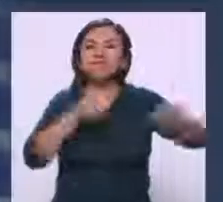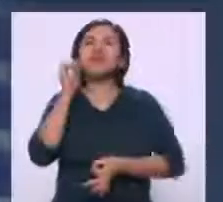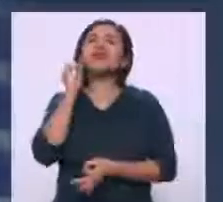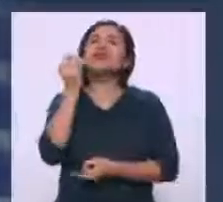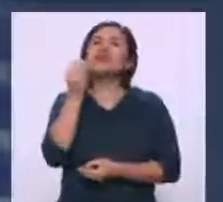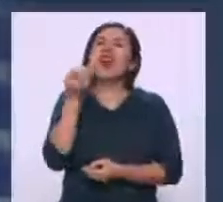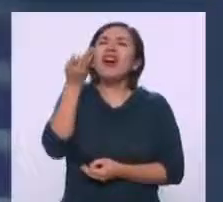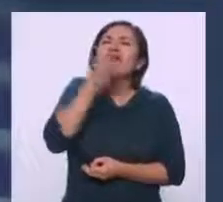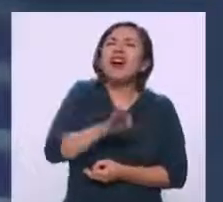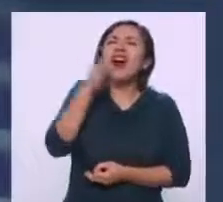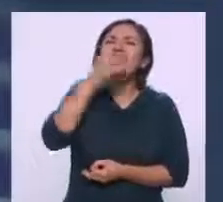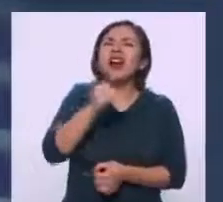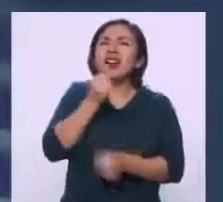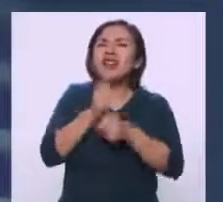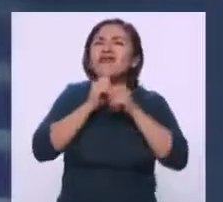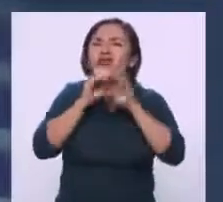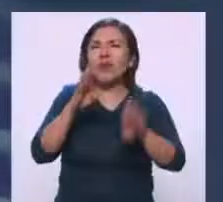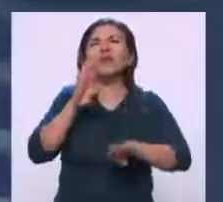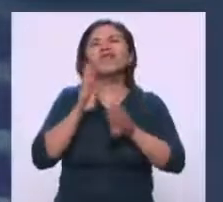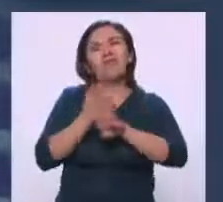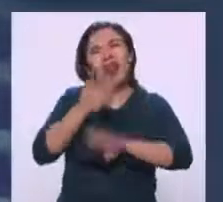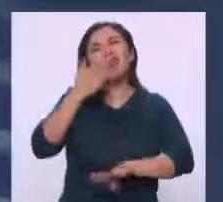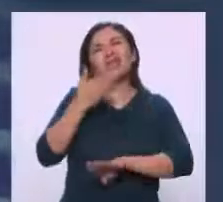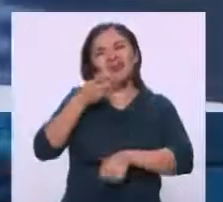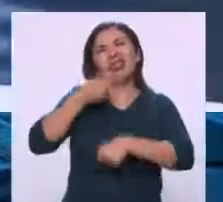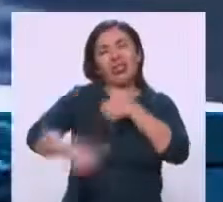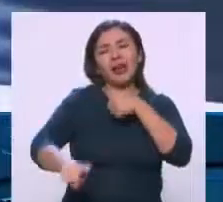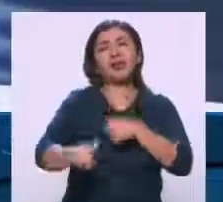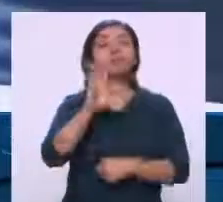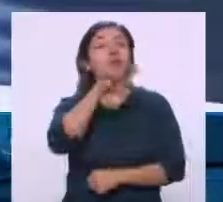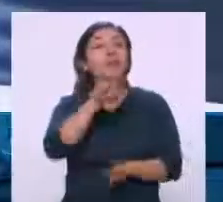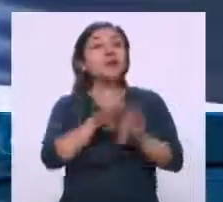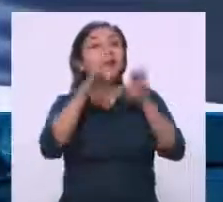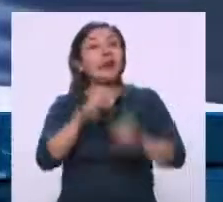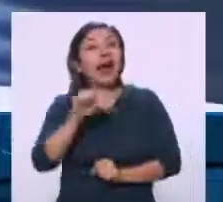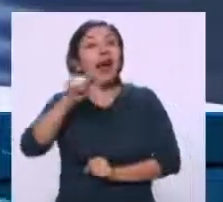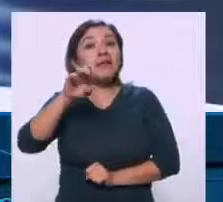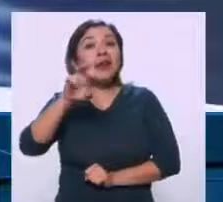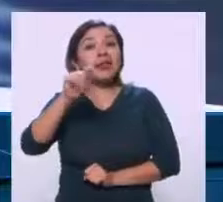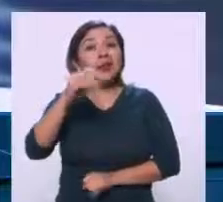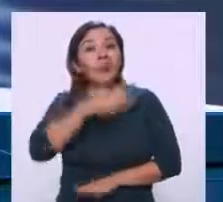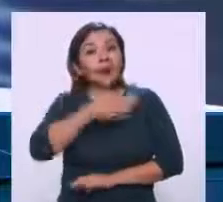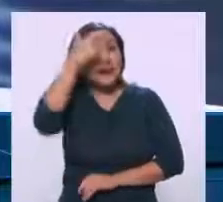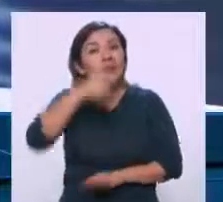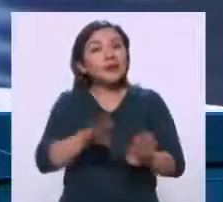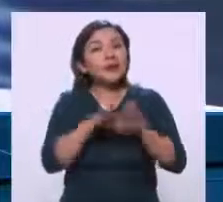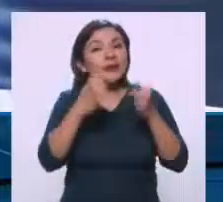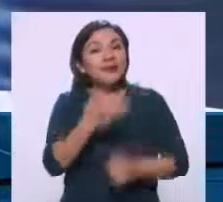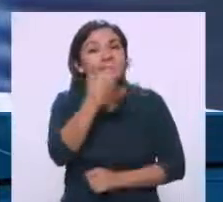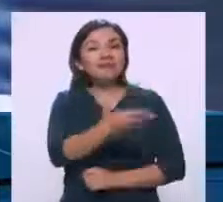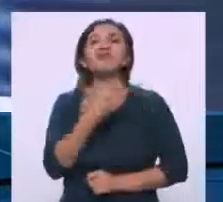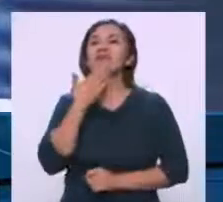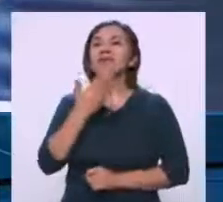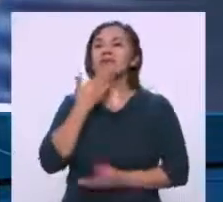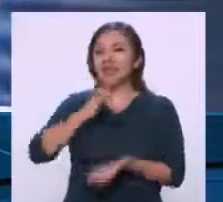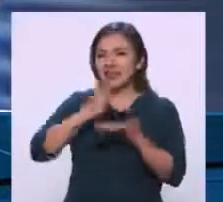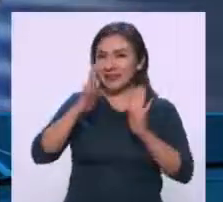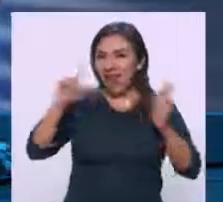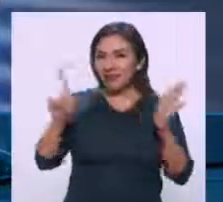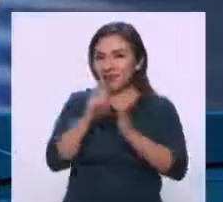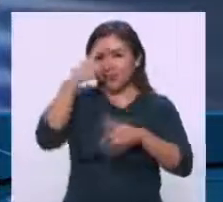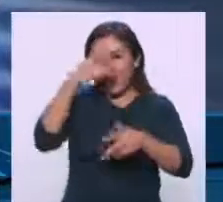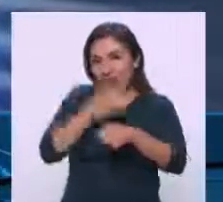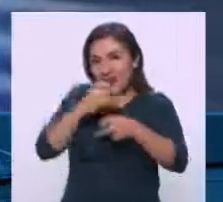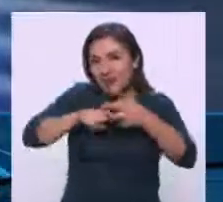Vamos con Alberto Escorcia y su alerta fake. Alberto, muy buenas noches, ¿cómo estás? ¿Cómo te va? Muy bien, buenas noches. Aquí listos para